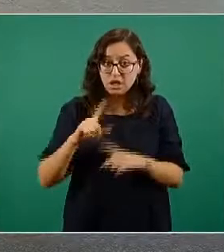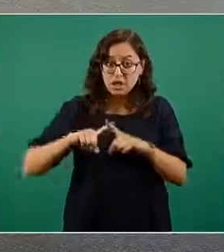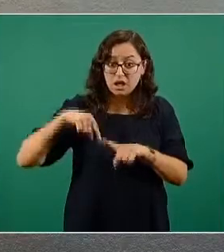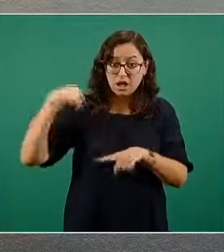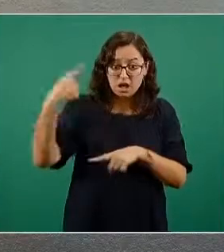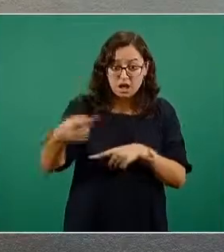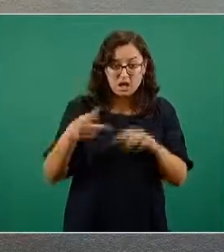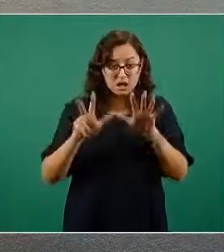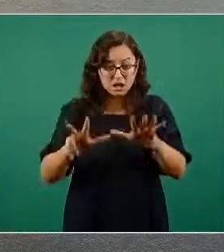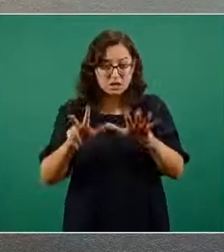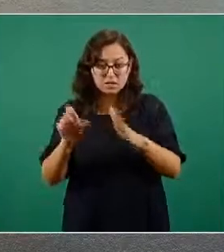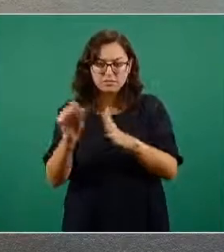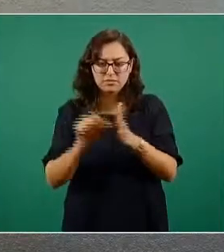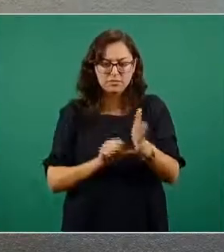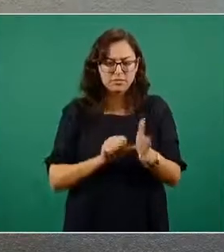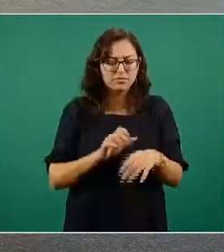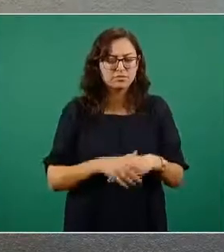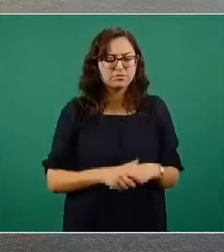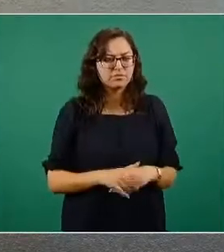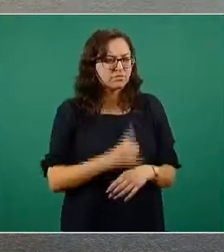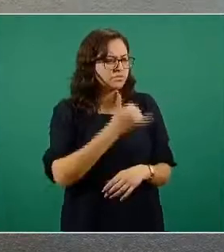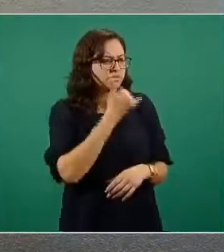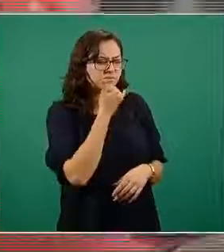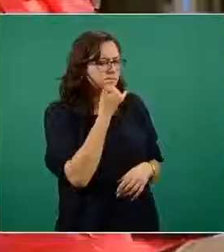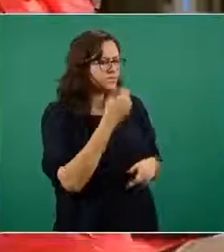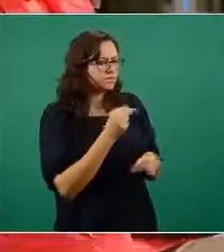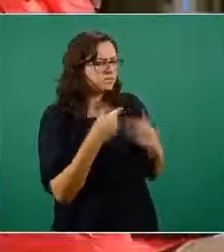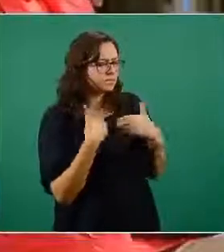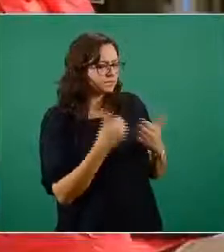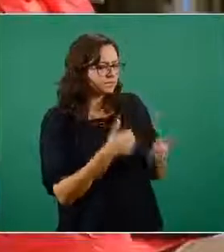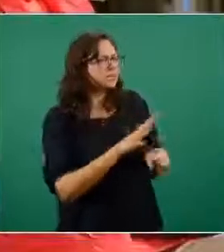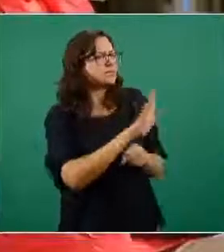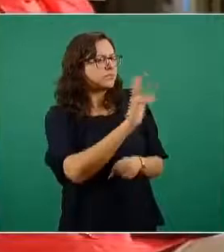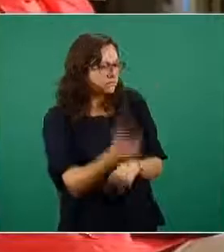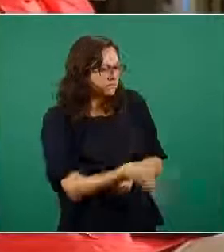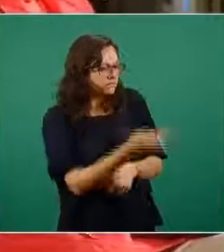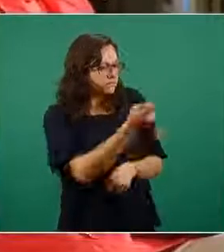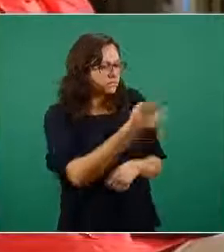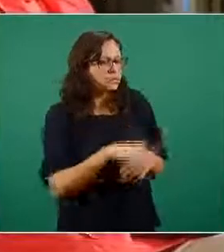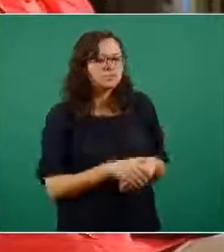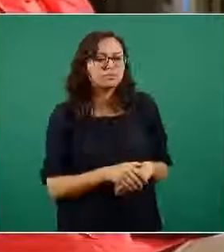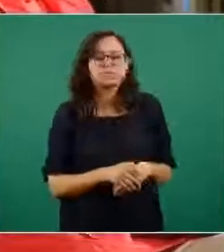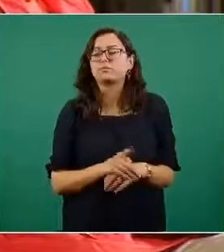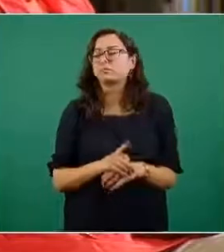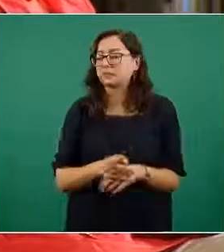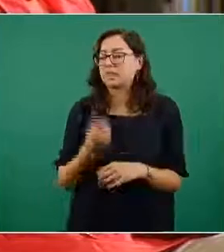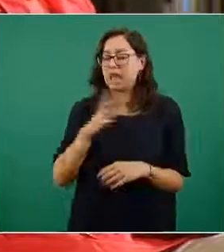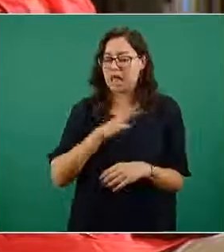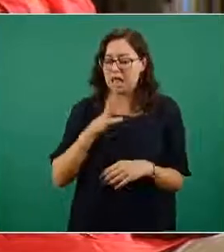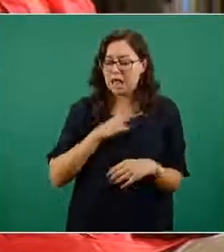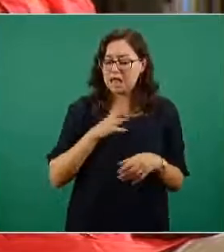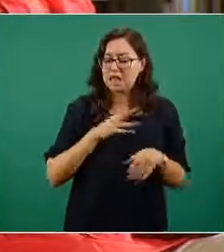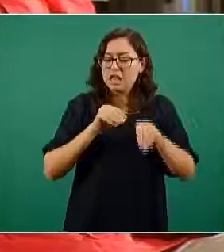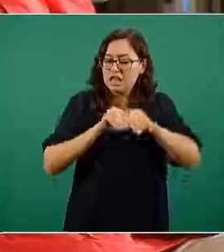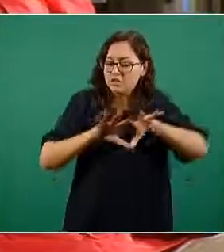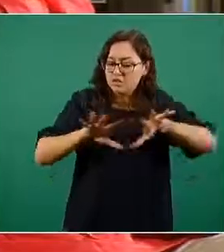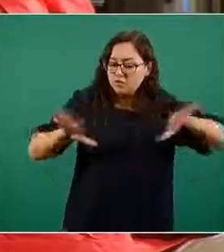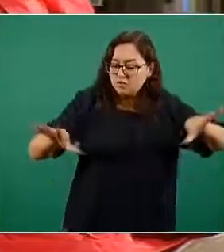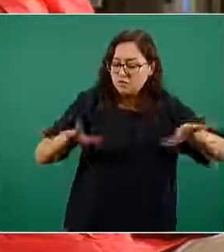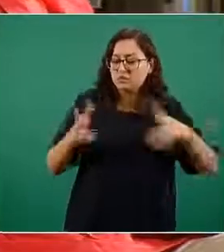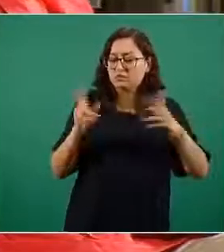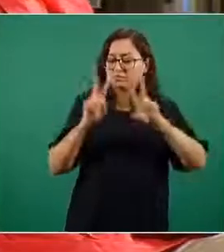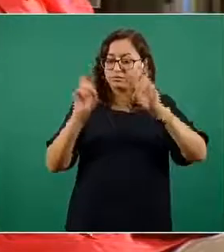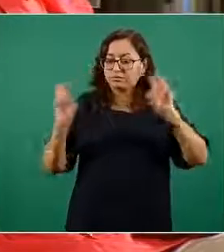¿cuál fue la pregunta? en el documento que se publicó sobre el seminario de reflexiones sobre la respuesta de México ante la